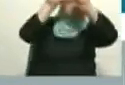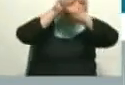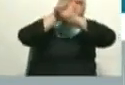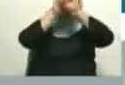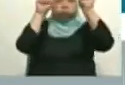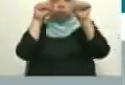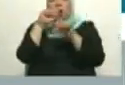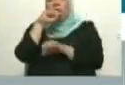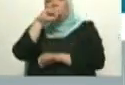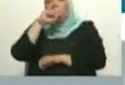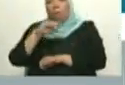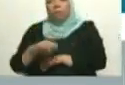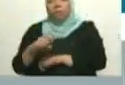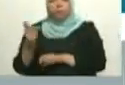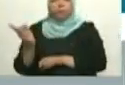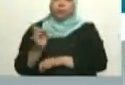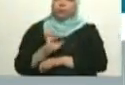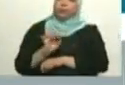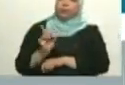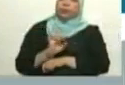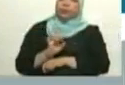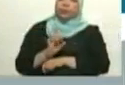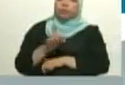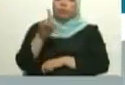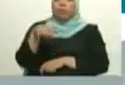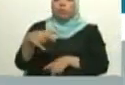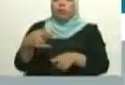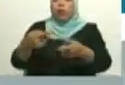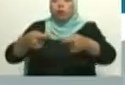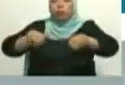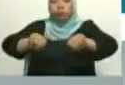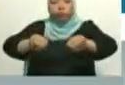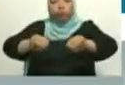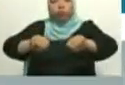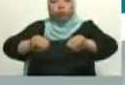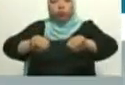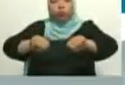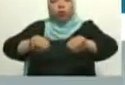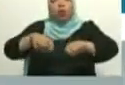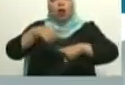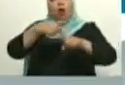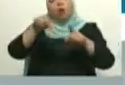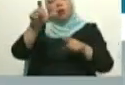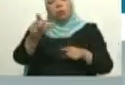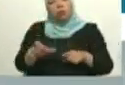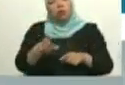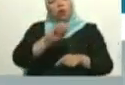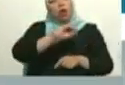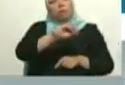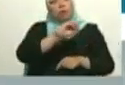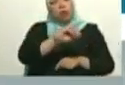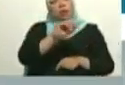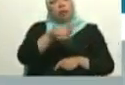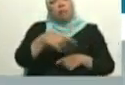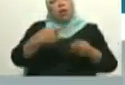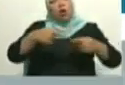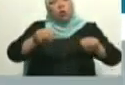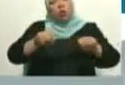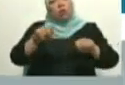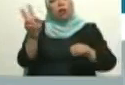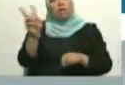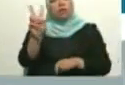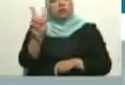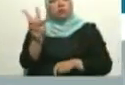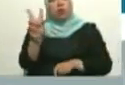o no le pidieron las sanciones contra Venezuela, a que contesten, bandidos, bandidas,